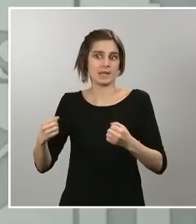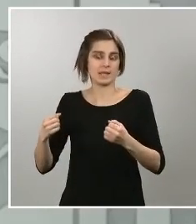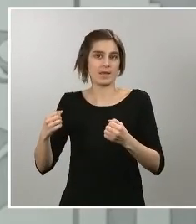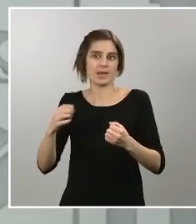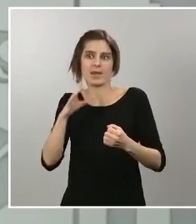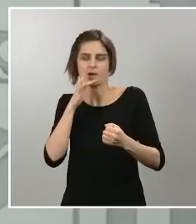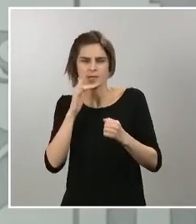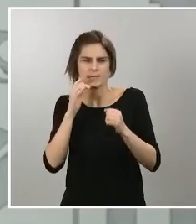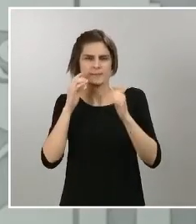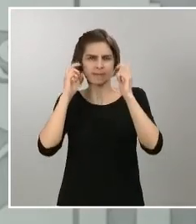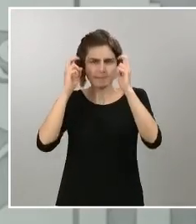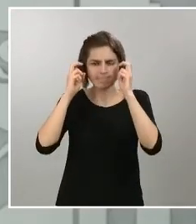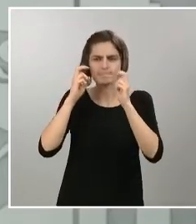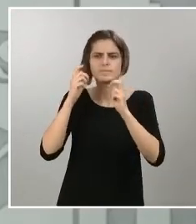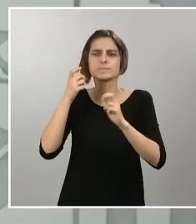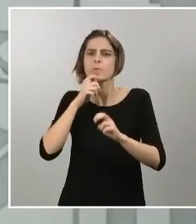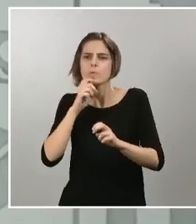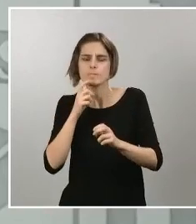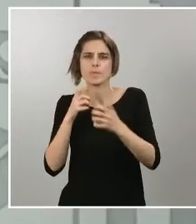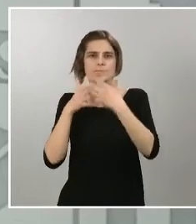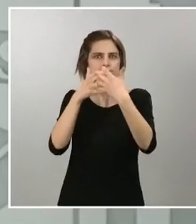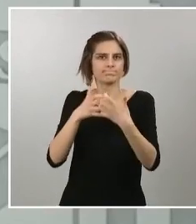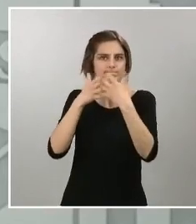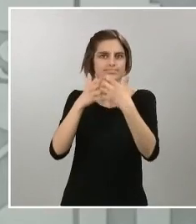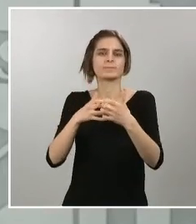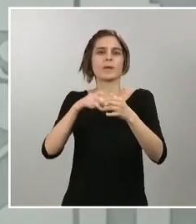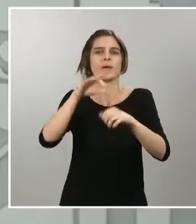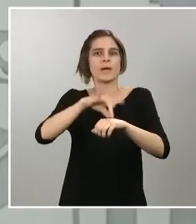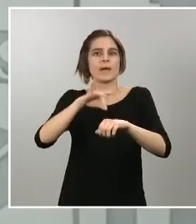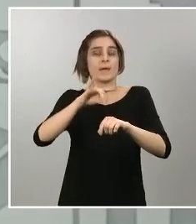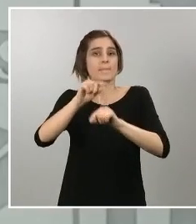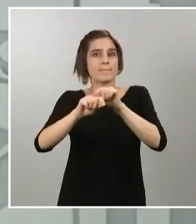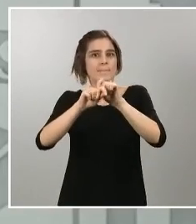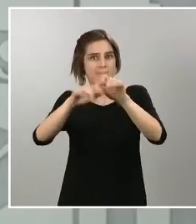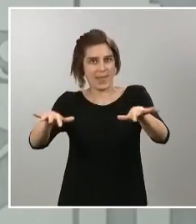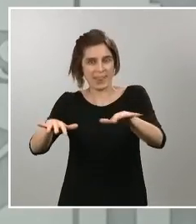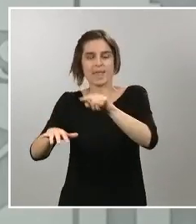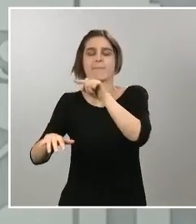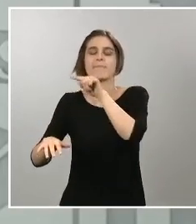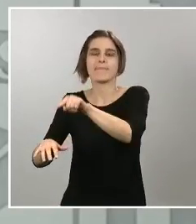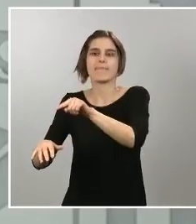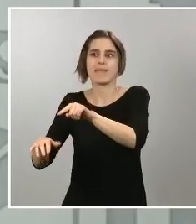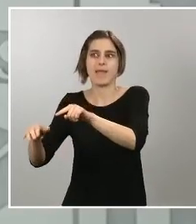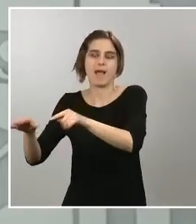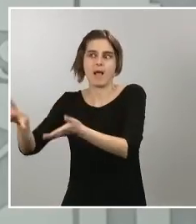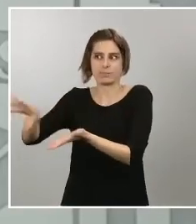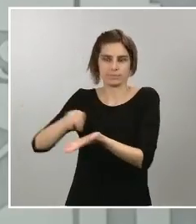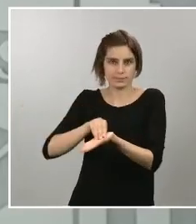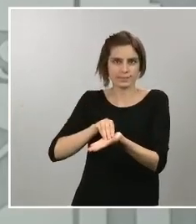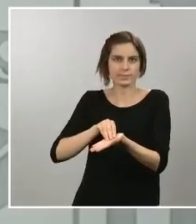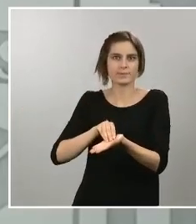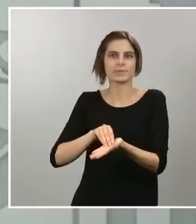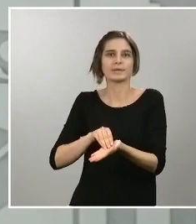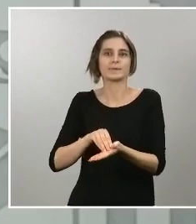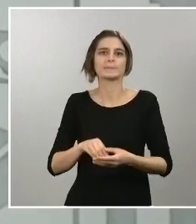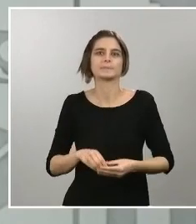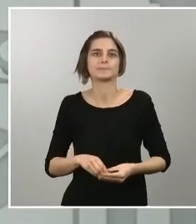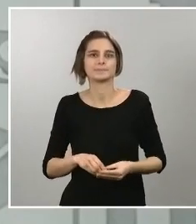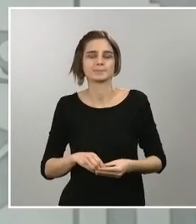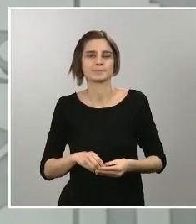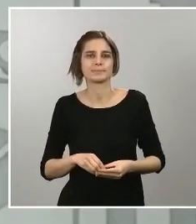esta pandemia. Y queremos hacerlo con la contundencia con la que en cada momento estamos abordando estas medidas.